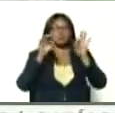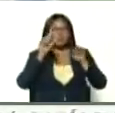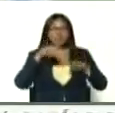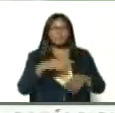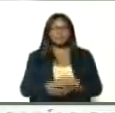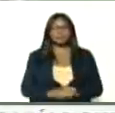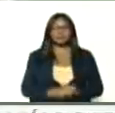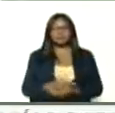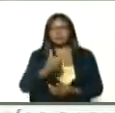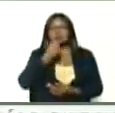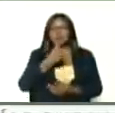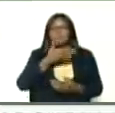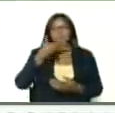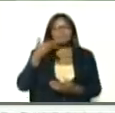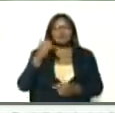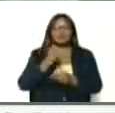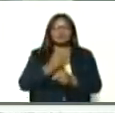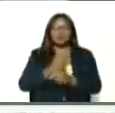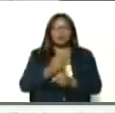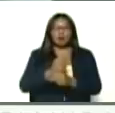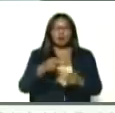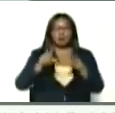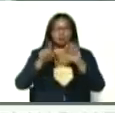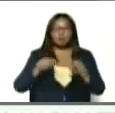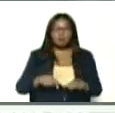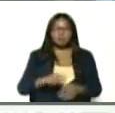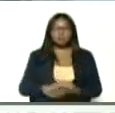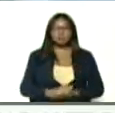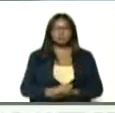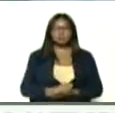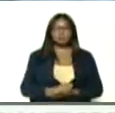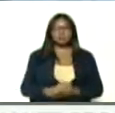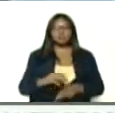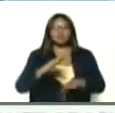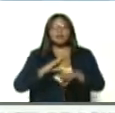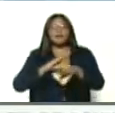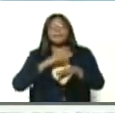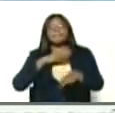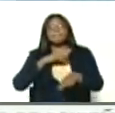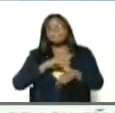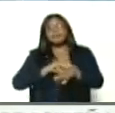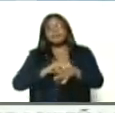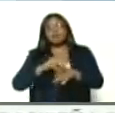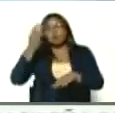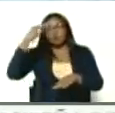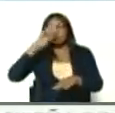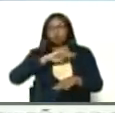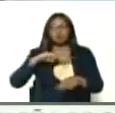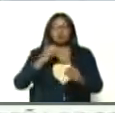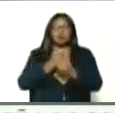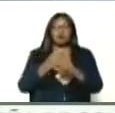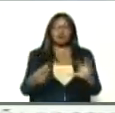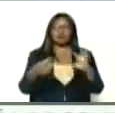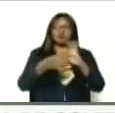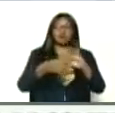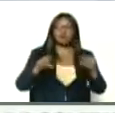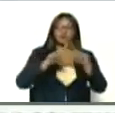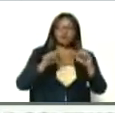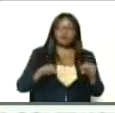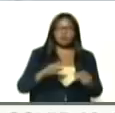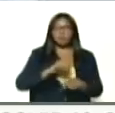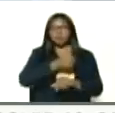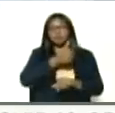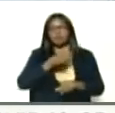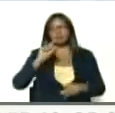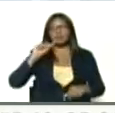va a facilitar un mejor trabajo, para los compañeros cooperantes, acá de la misión médica cubana, y que estamos trabajando también de la mano, con la parte de la autoridad